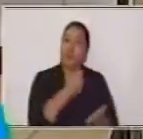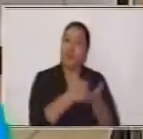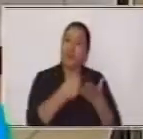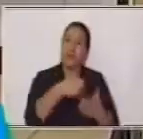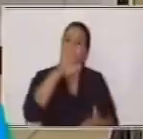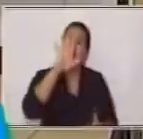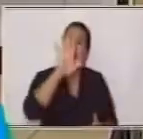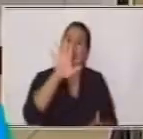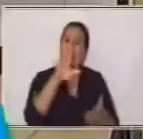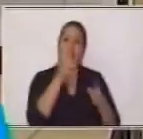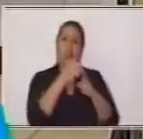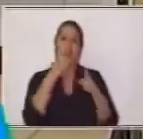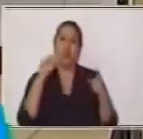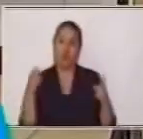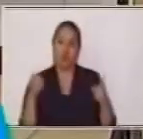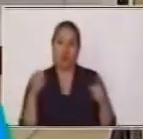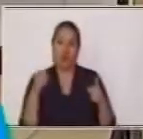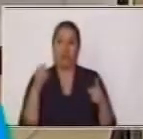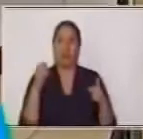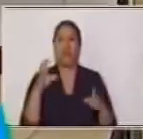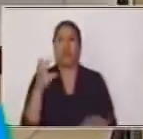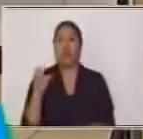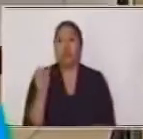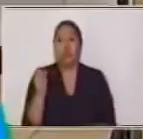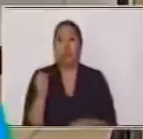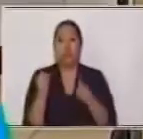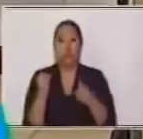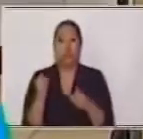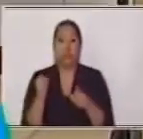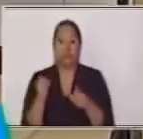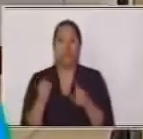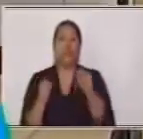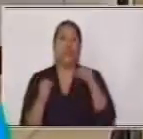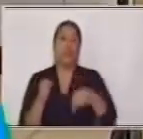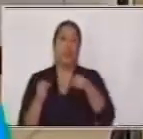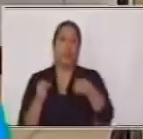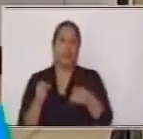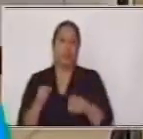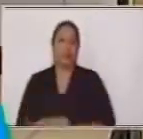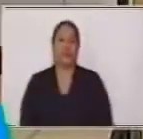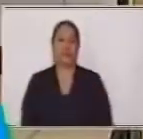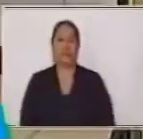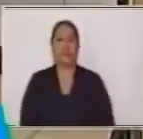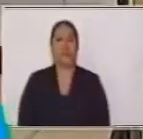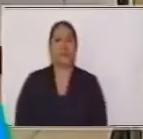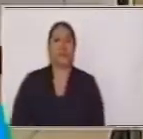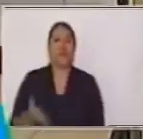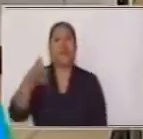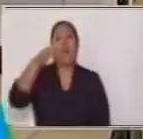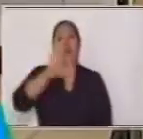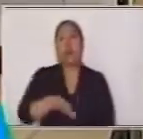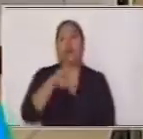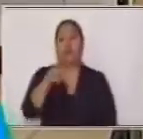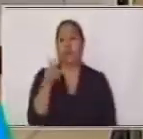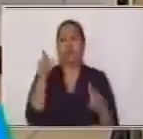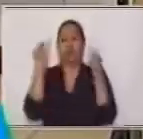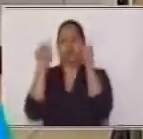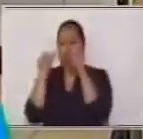cinco oraciones yuxtapuestas, que sean compuestas y que sean yuxtapuestas, y luego vas a analizar